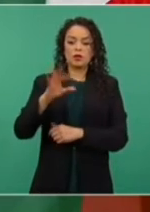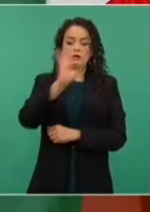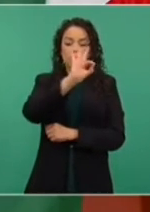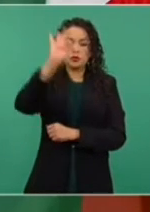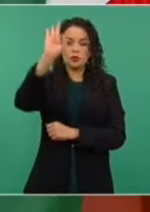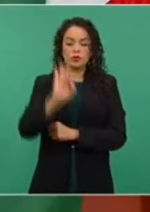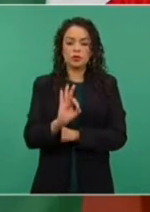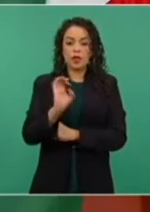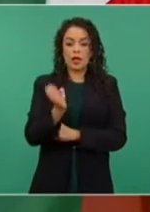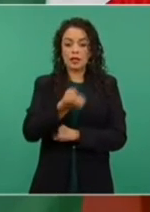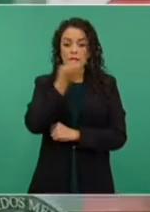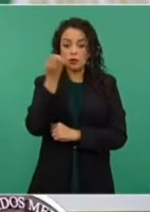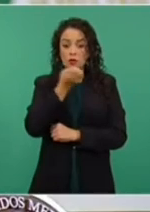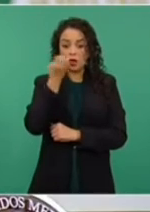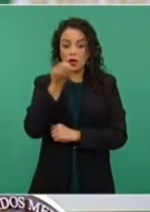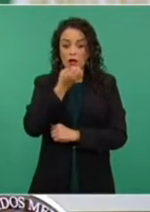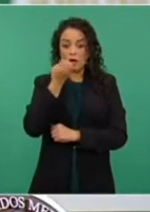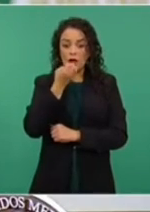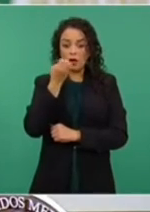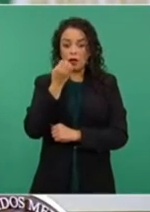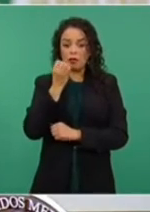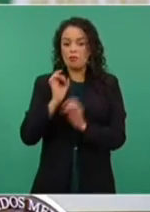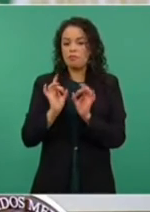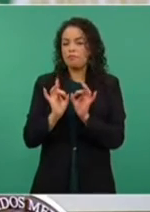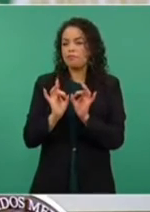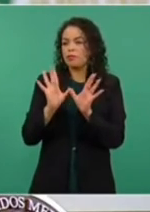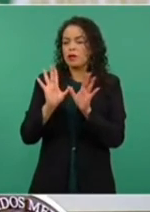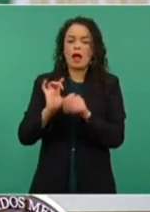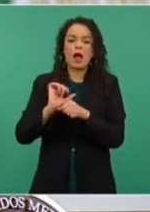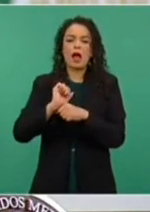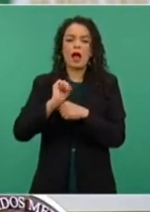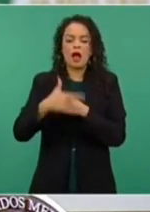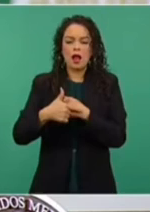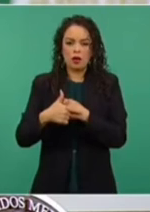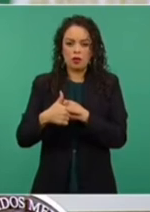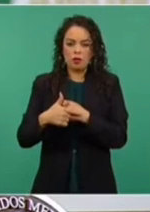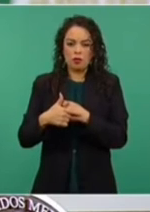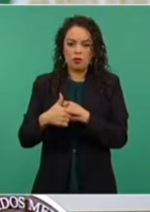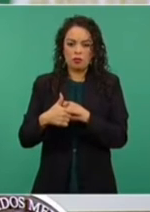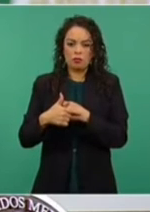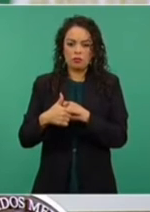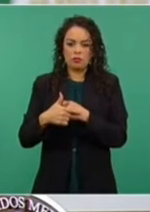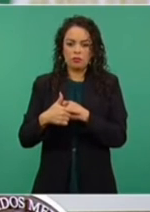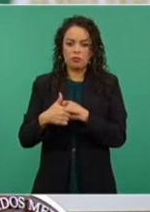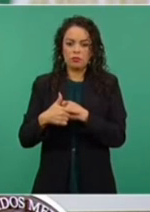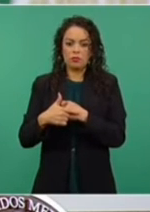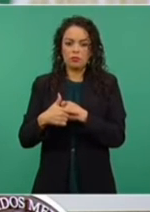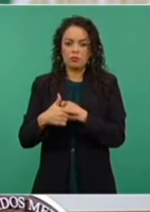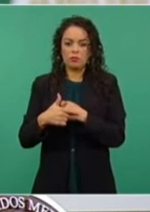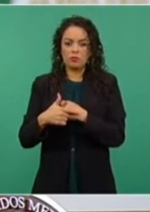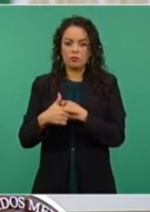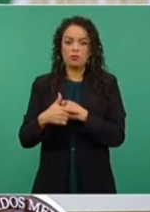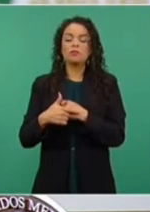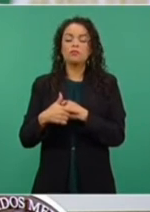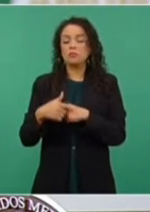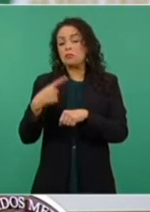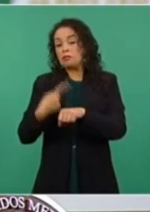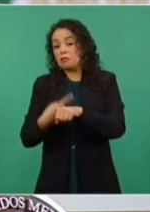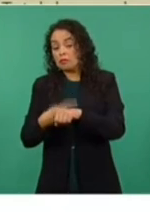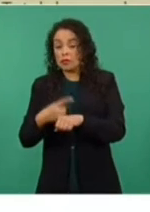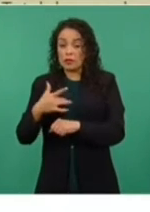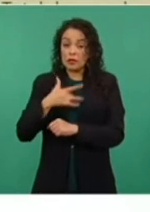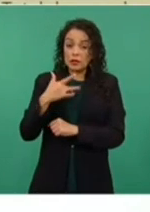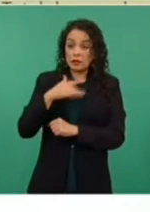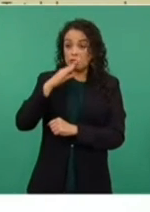escuelas han tenido alguna afectación, los casos que se han presentado sólo han ocurrido en punto 15 por ciento